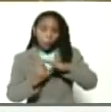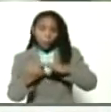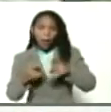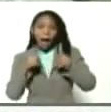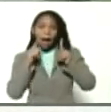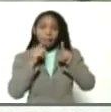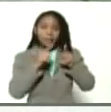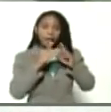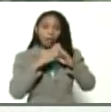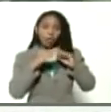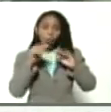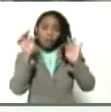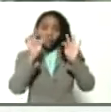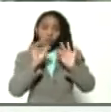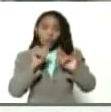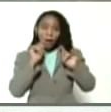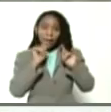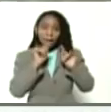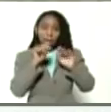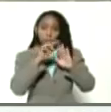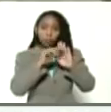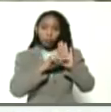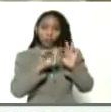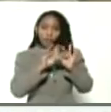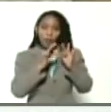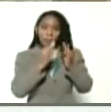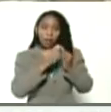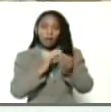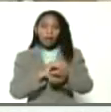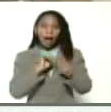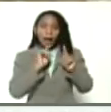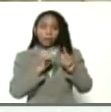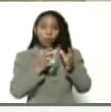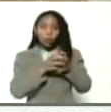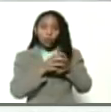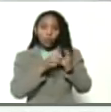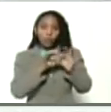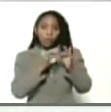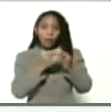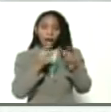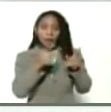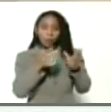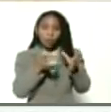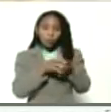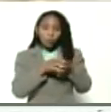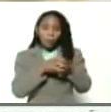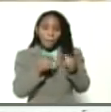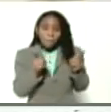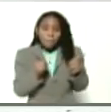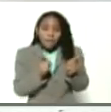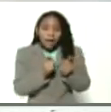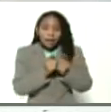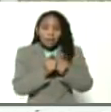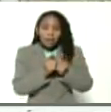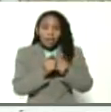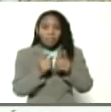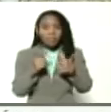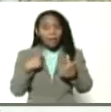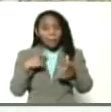a todo nivel a todas estas unidades familiares estas unidades medianas estas unidades pequeñas de producción